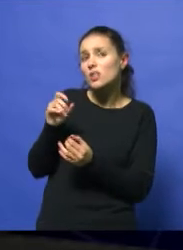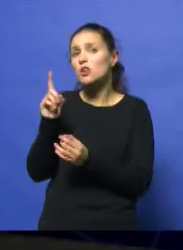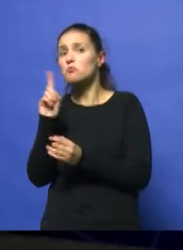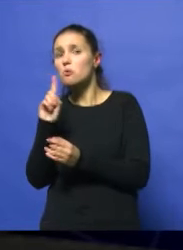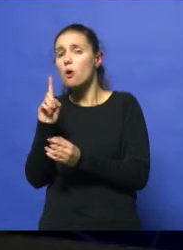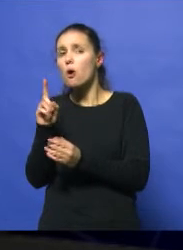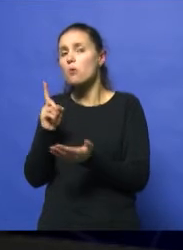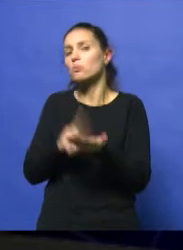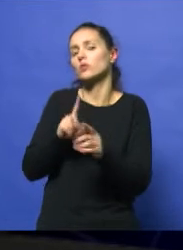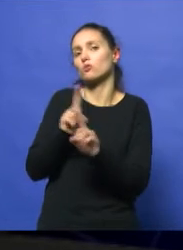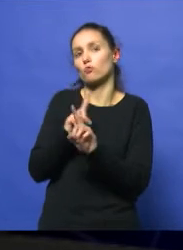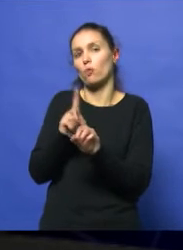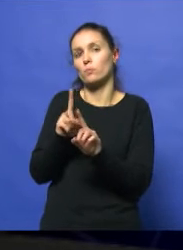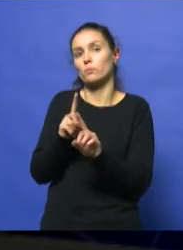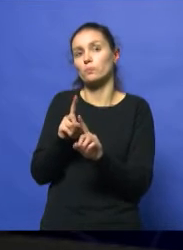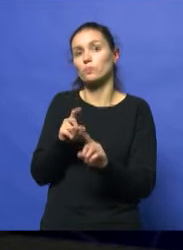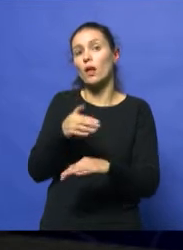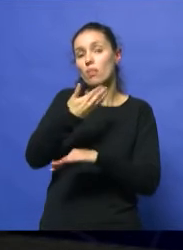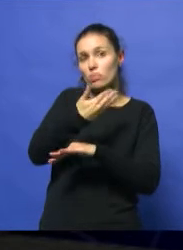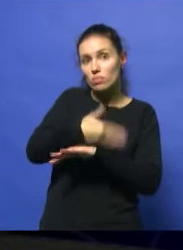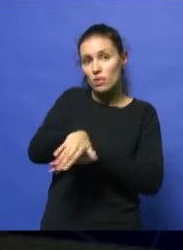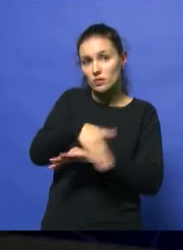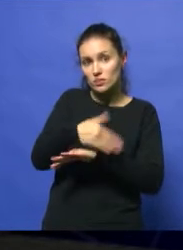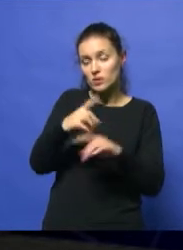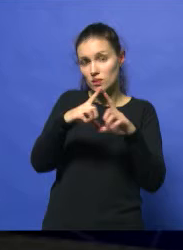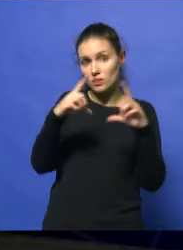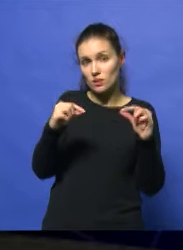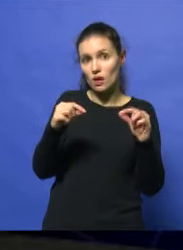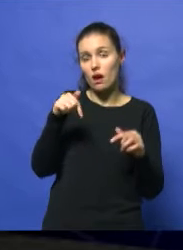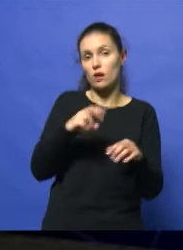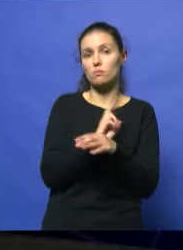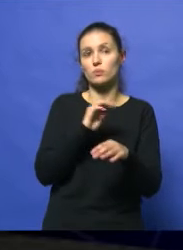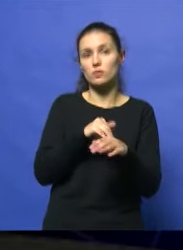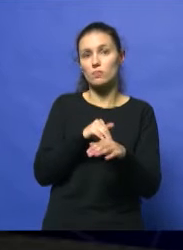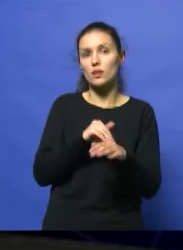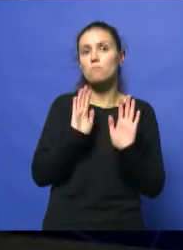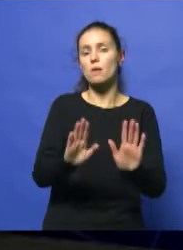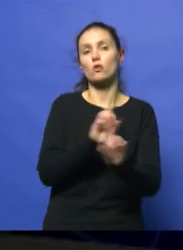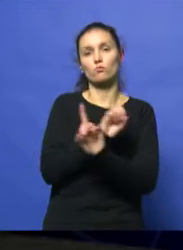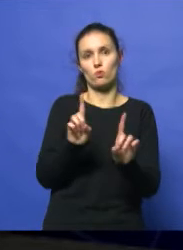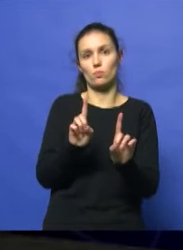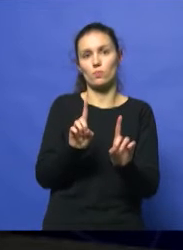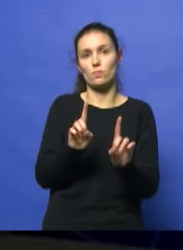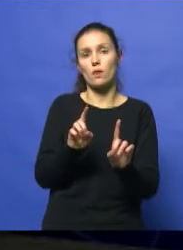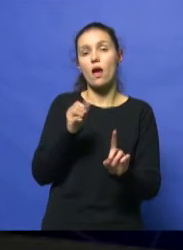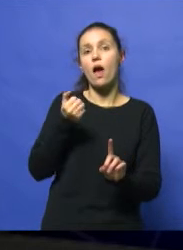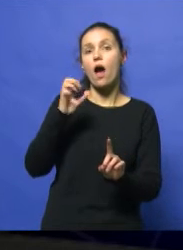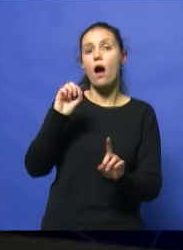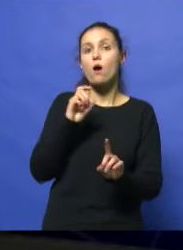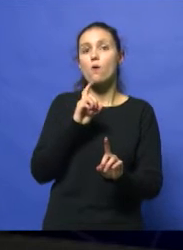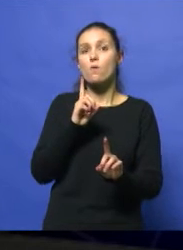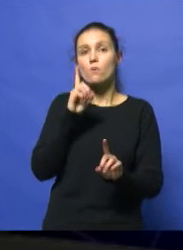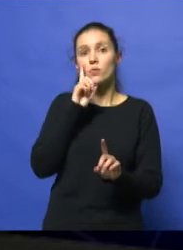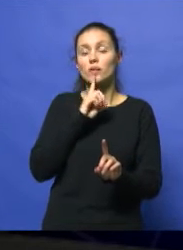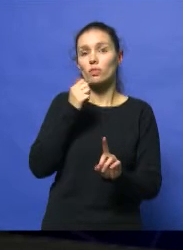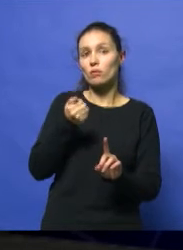todavía no estaba decidido. Los taxistas en Villa María, hablando de peones, de choferes de taxi, no van al paro. Sí va al paro ahorita, así que por lo tanto no va